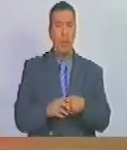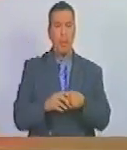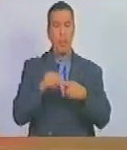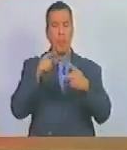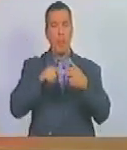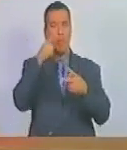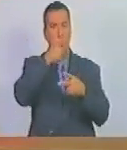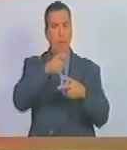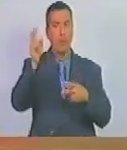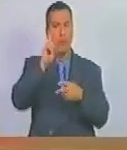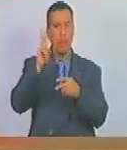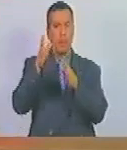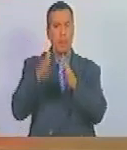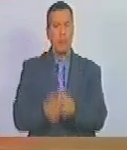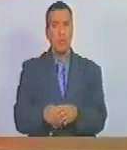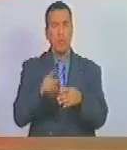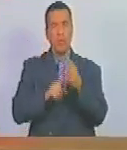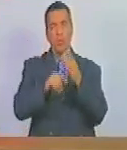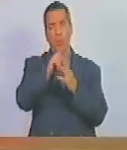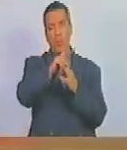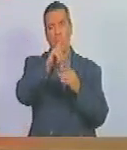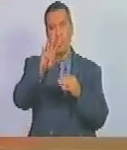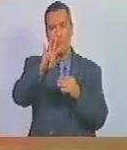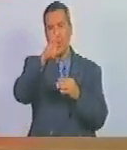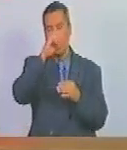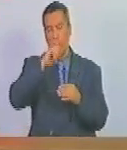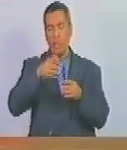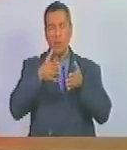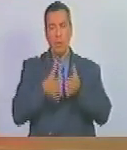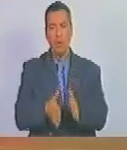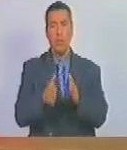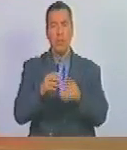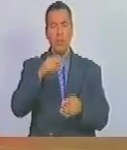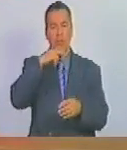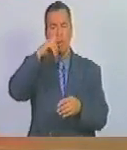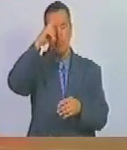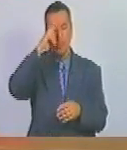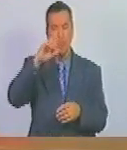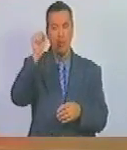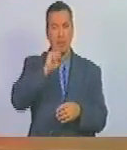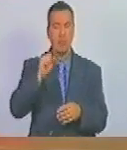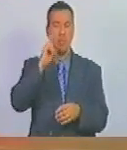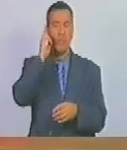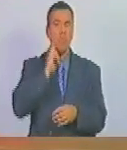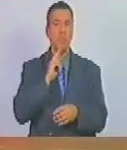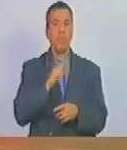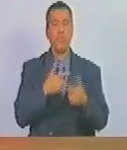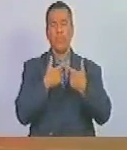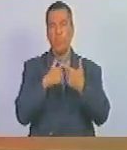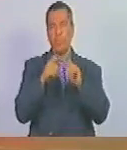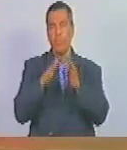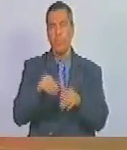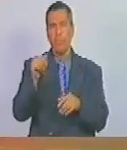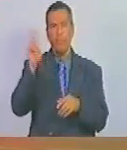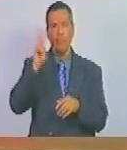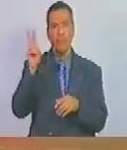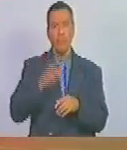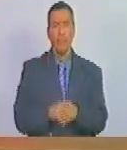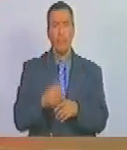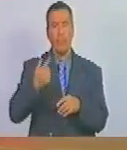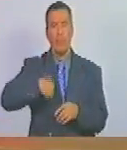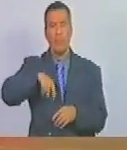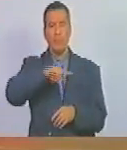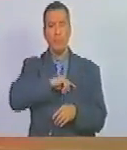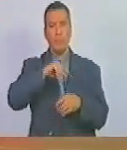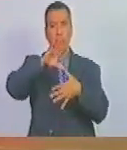venezolano los 240 años del natalicio del padre de la patria Simón Bolívar como libertador de Venezuela y nuestra